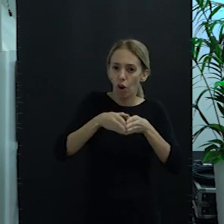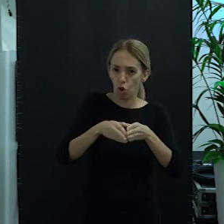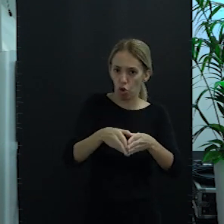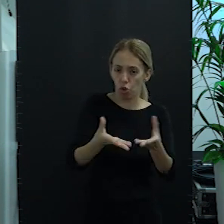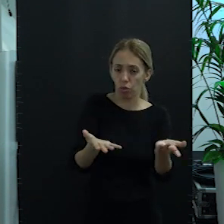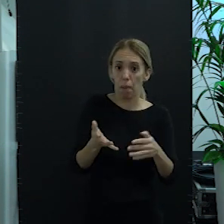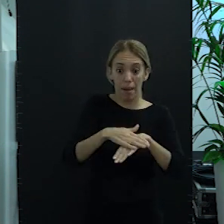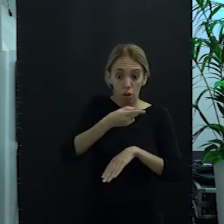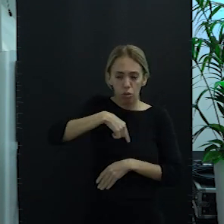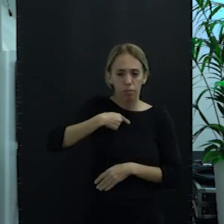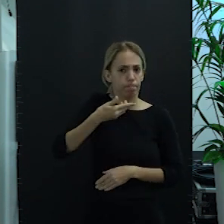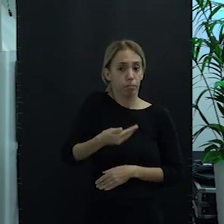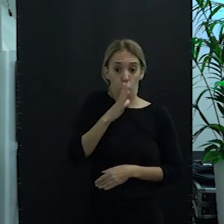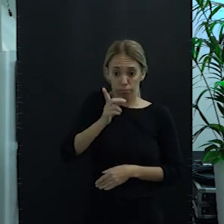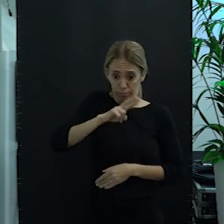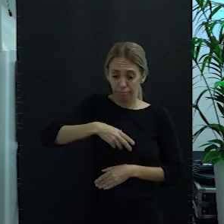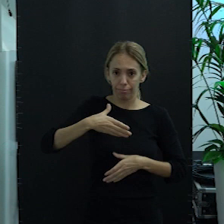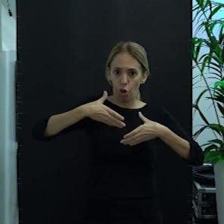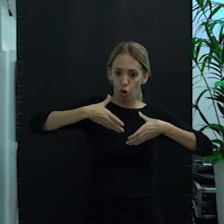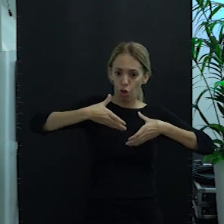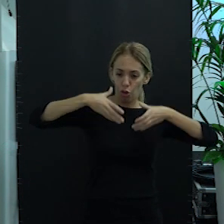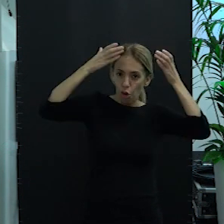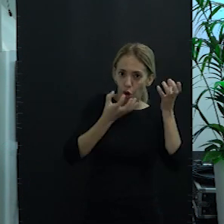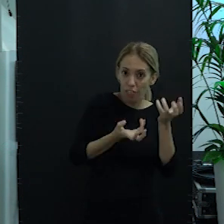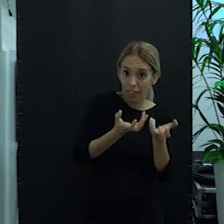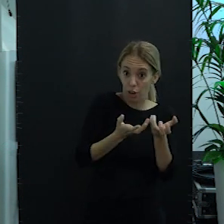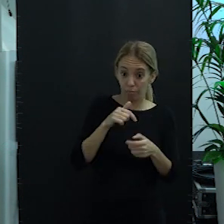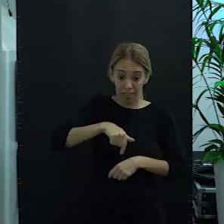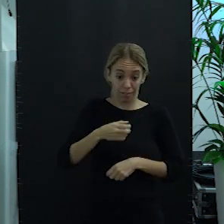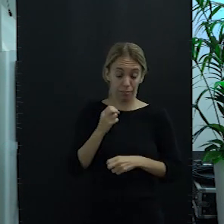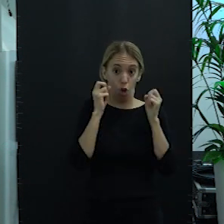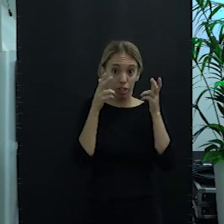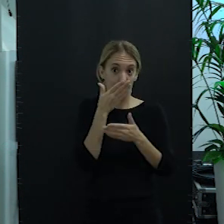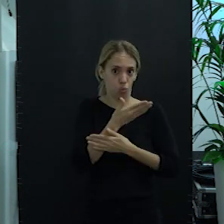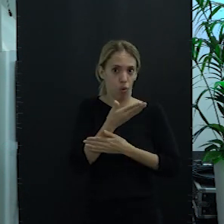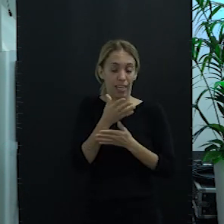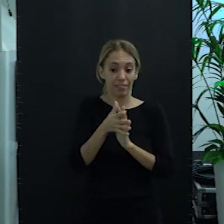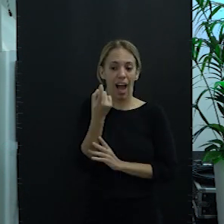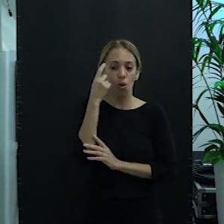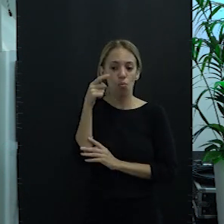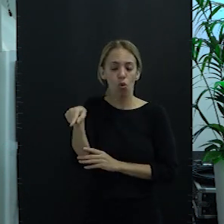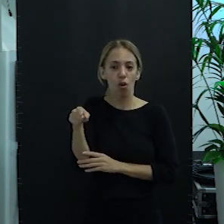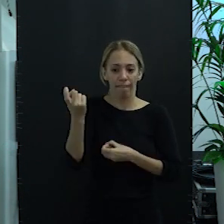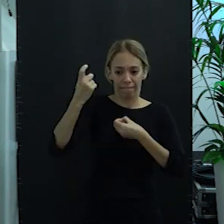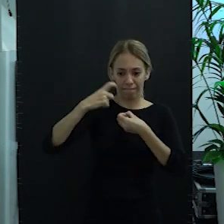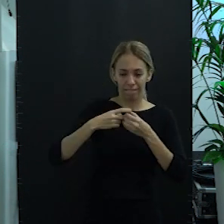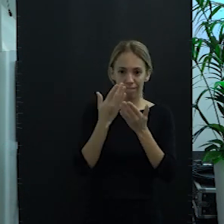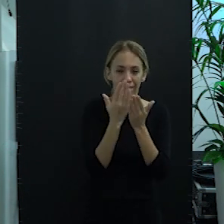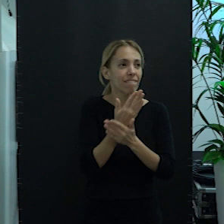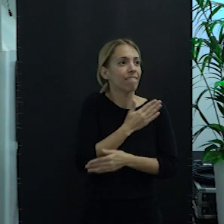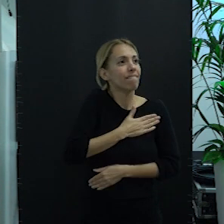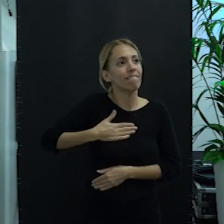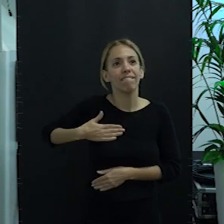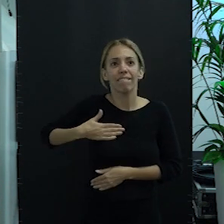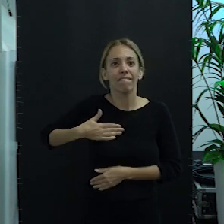nosotros es muy importante porque somos cocineros, básicamente, hoteles y escuelas. Nuestros alumnos lo que quieren es llegar a ser una, dos, tres,